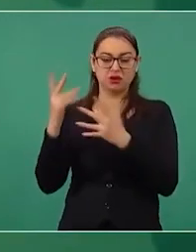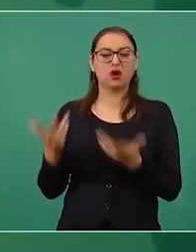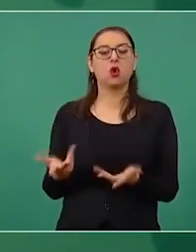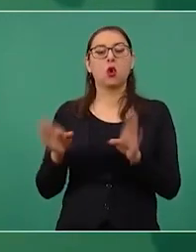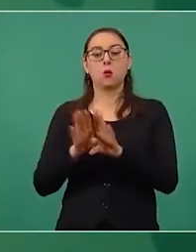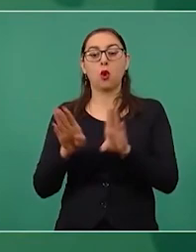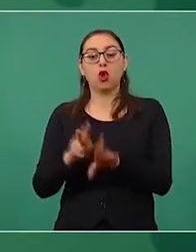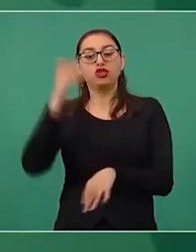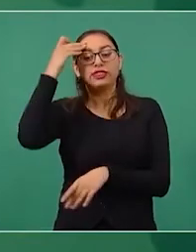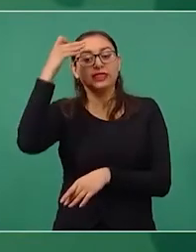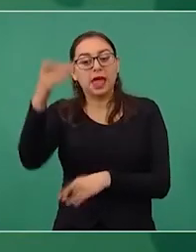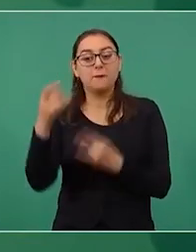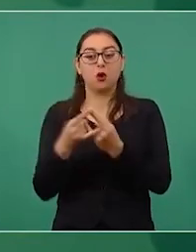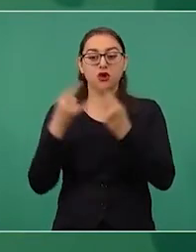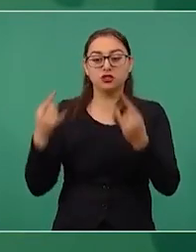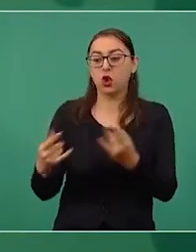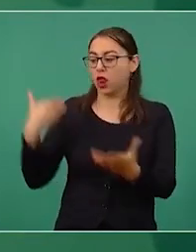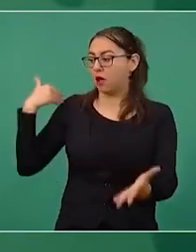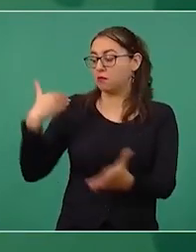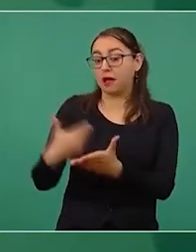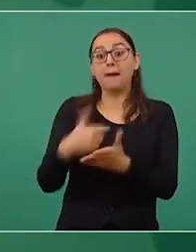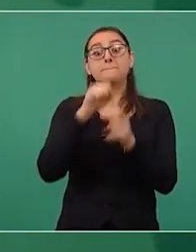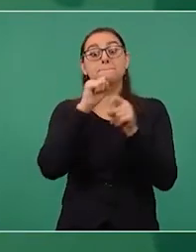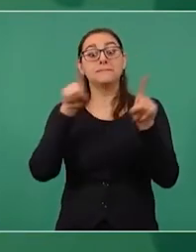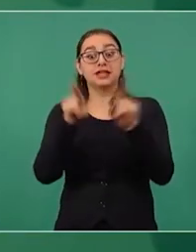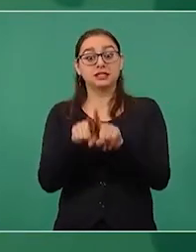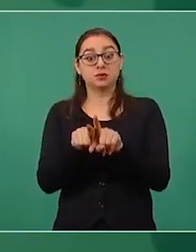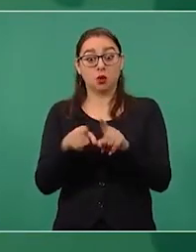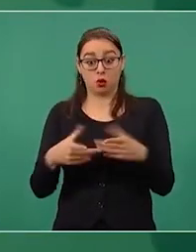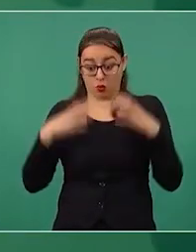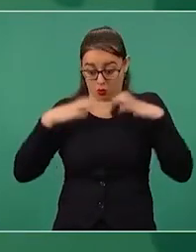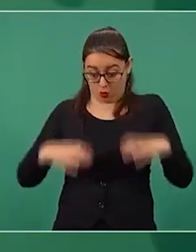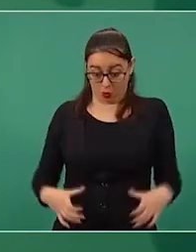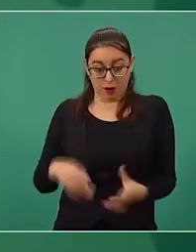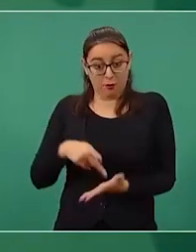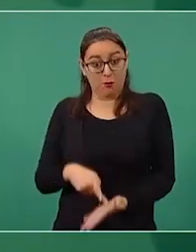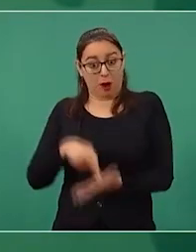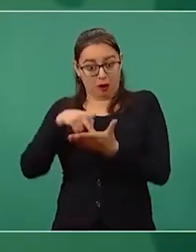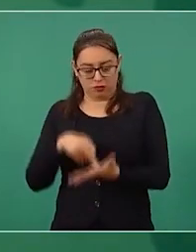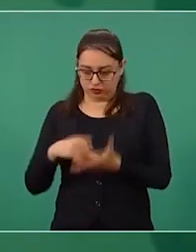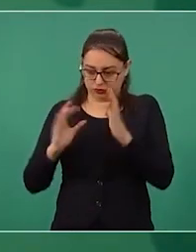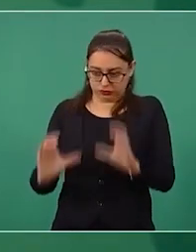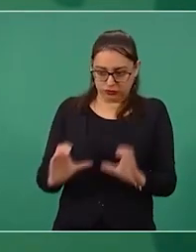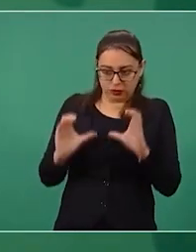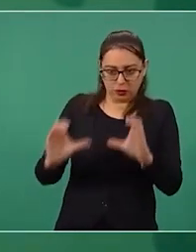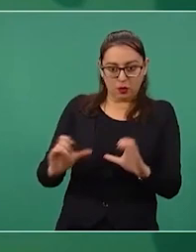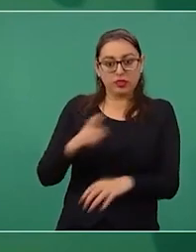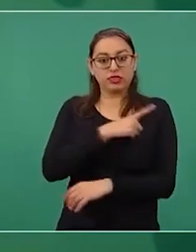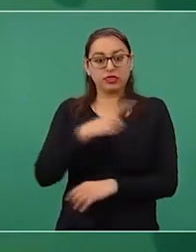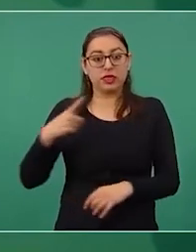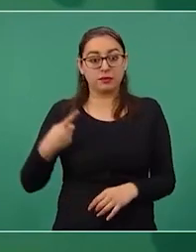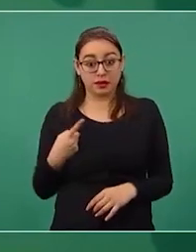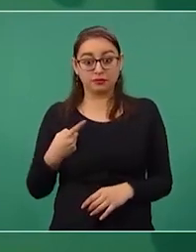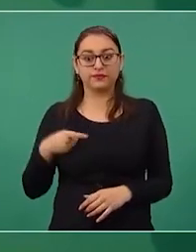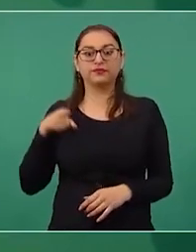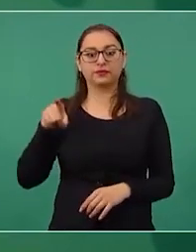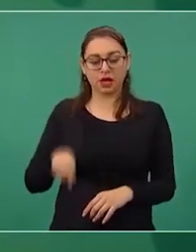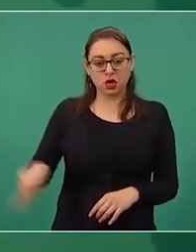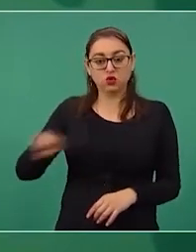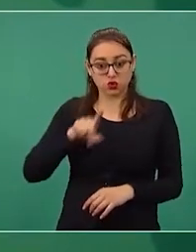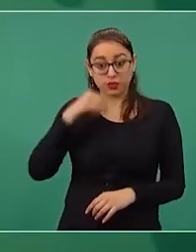se llama estar en promoción.